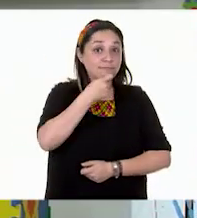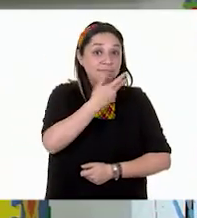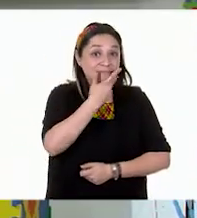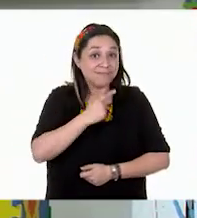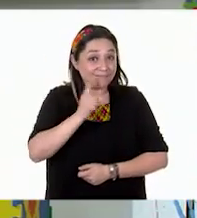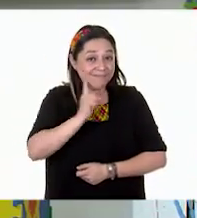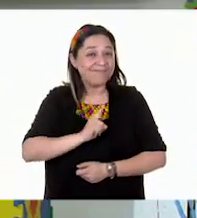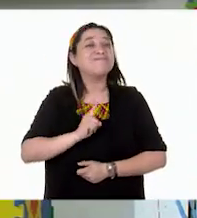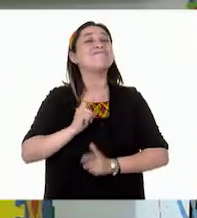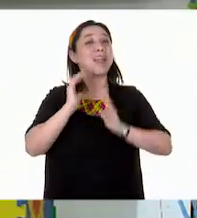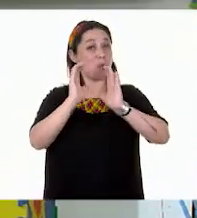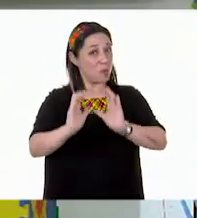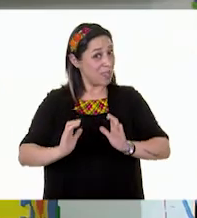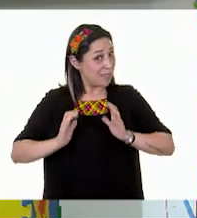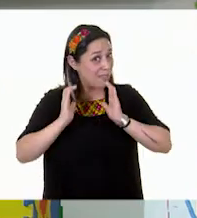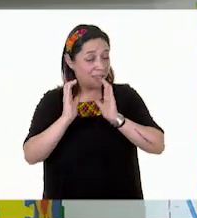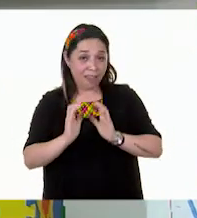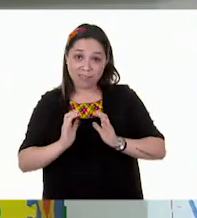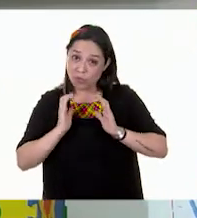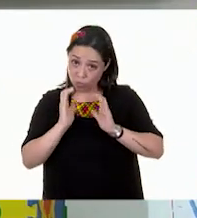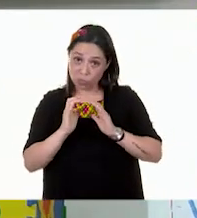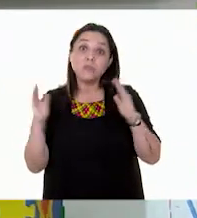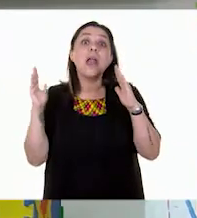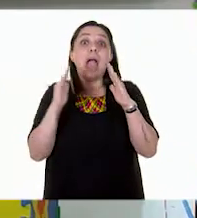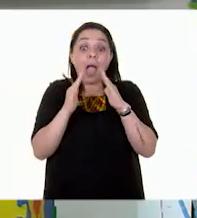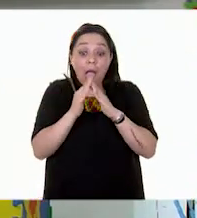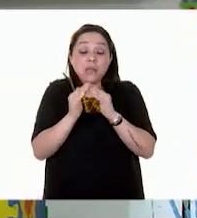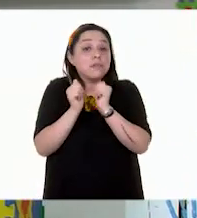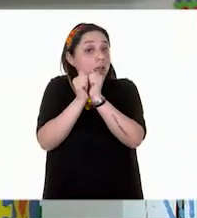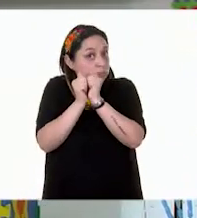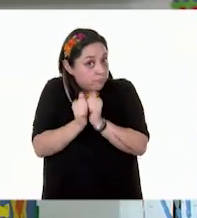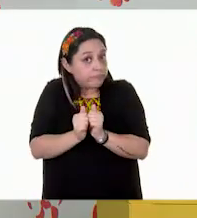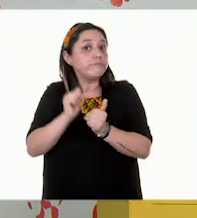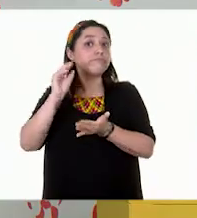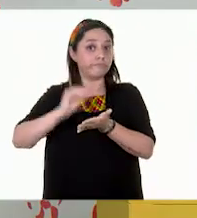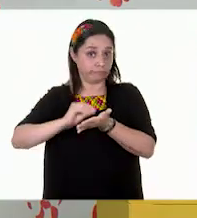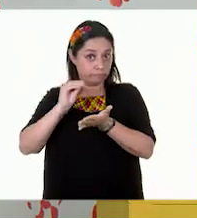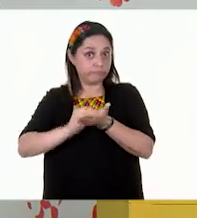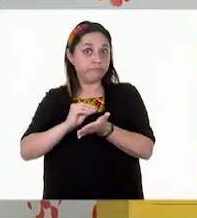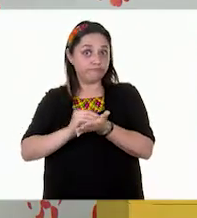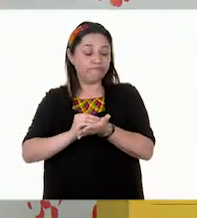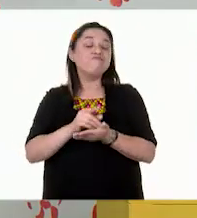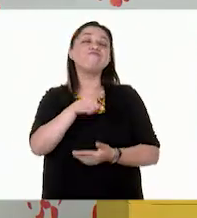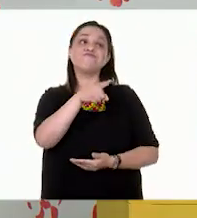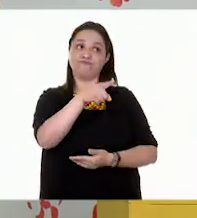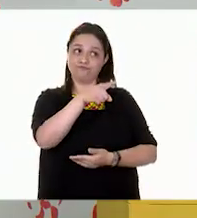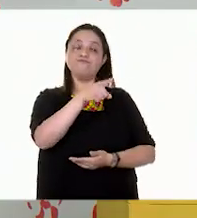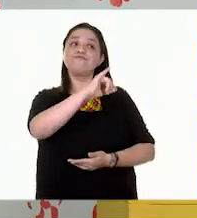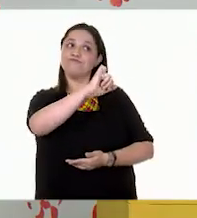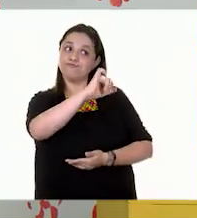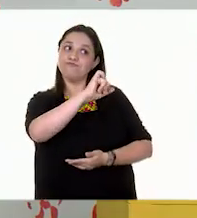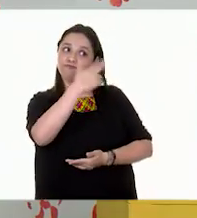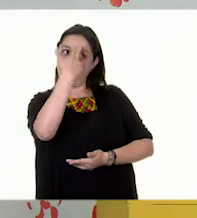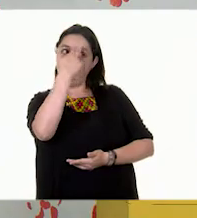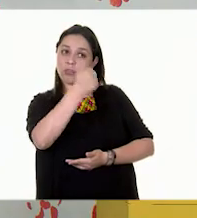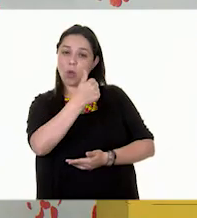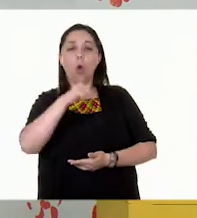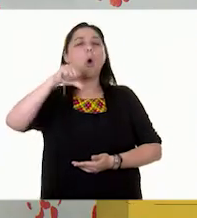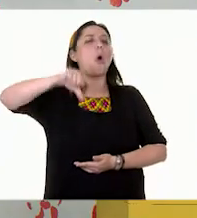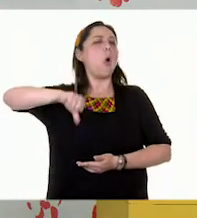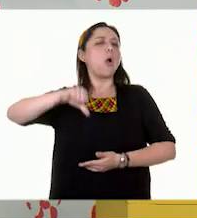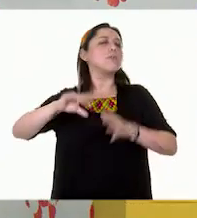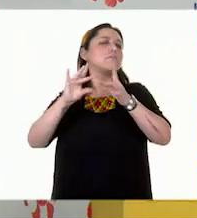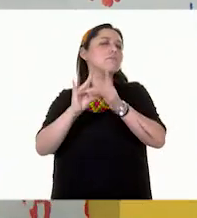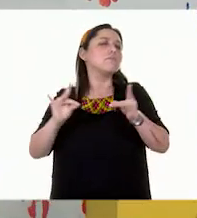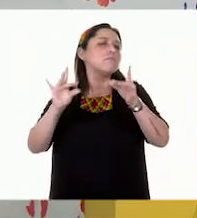cuidándonos y resguardándonos en nuestras casas. Así es, Erick. Hoy vamos a continuar hablando